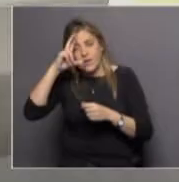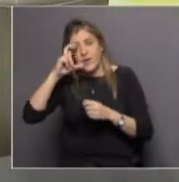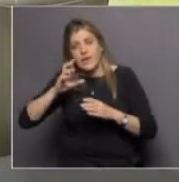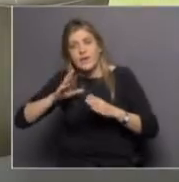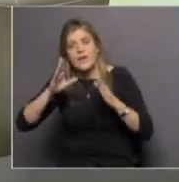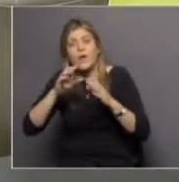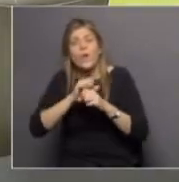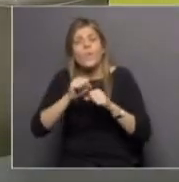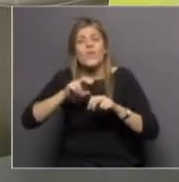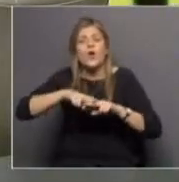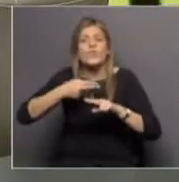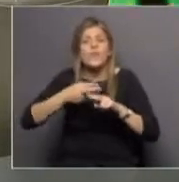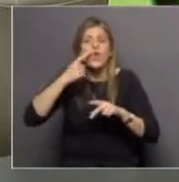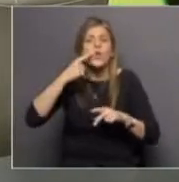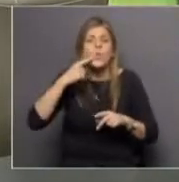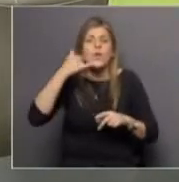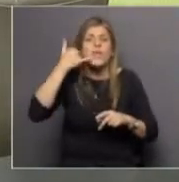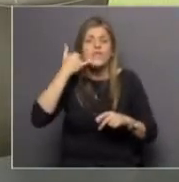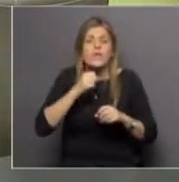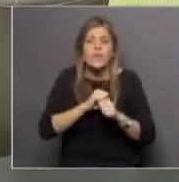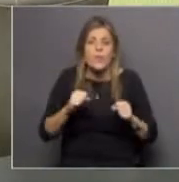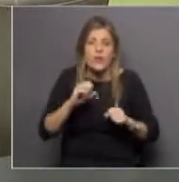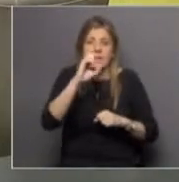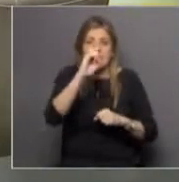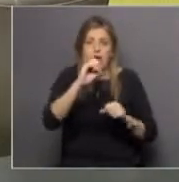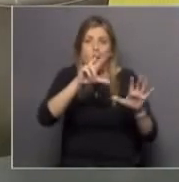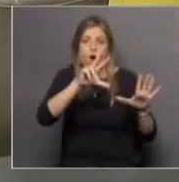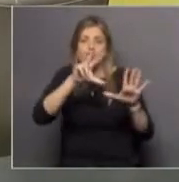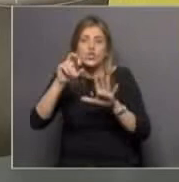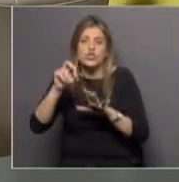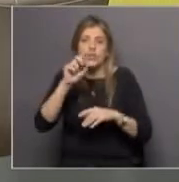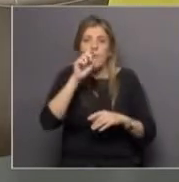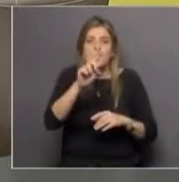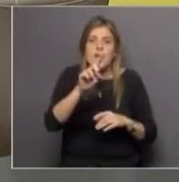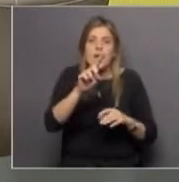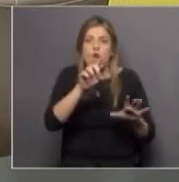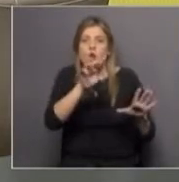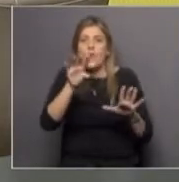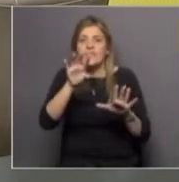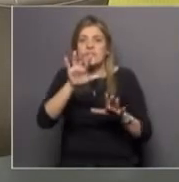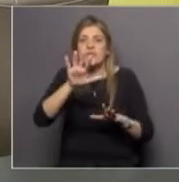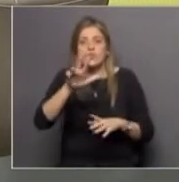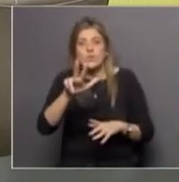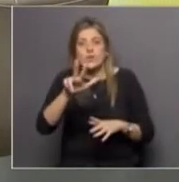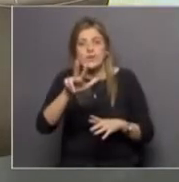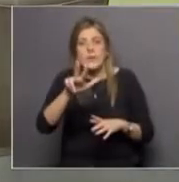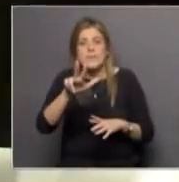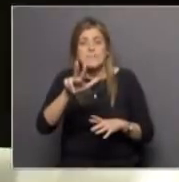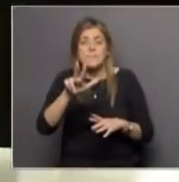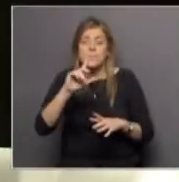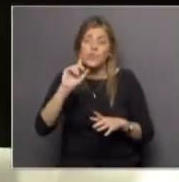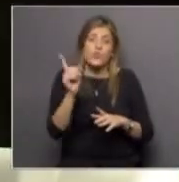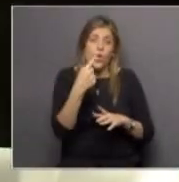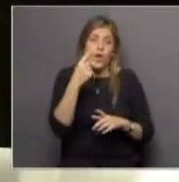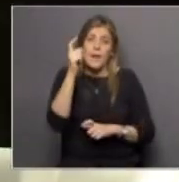¿te animás a repetir el número telefónico Daniela? 0800 1953 está bien para todo